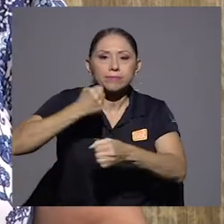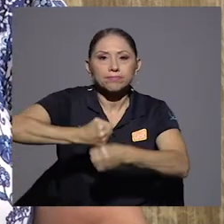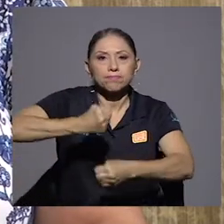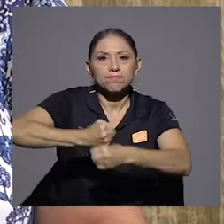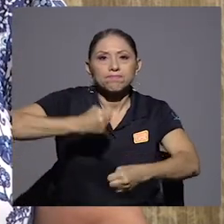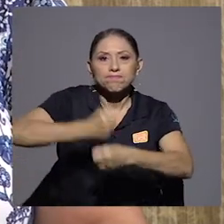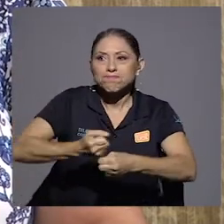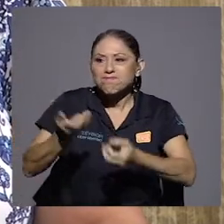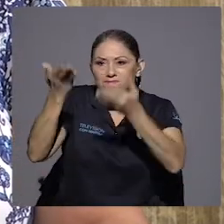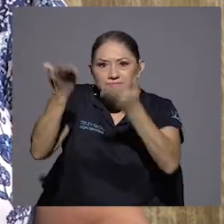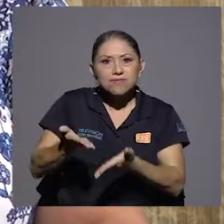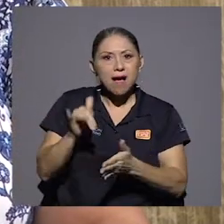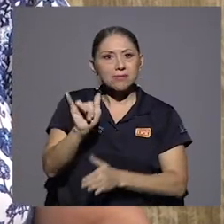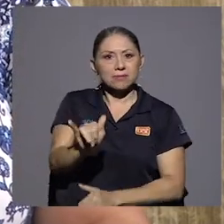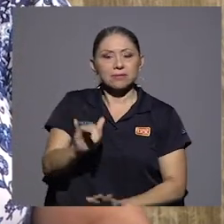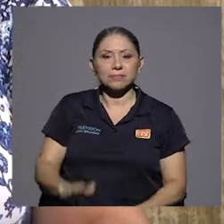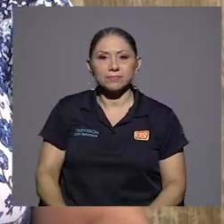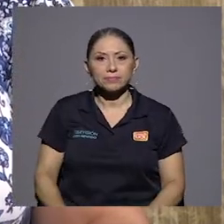Él, por ejemplo,